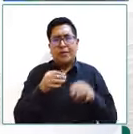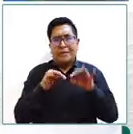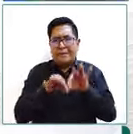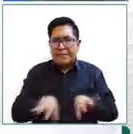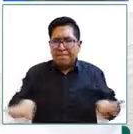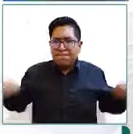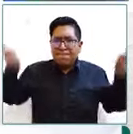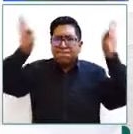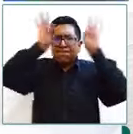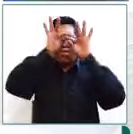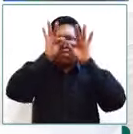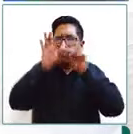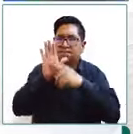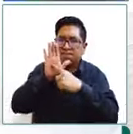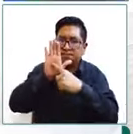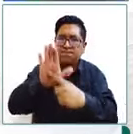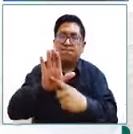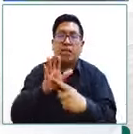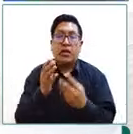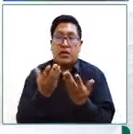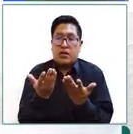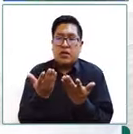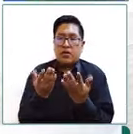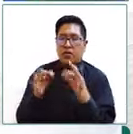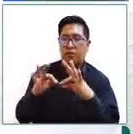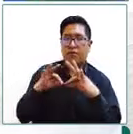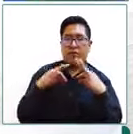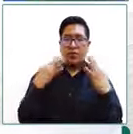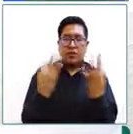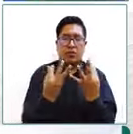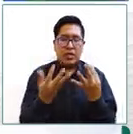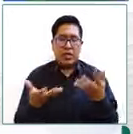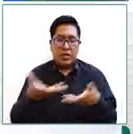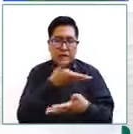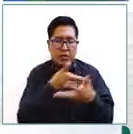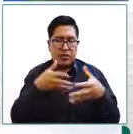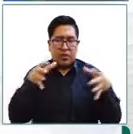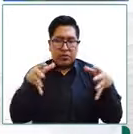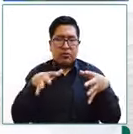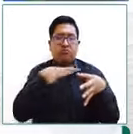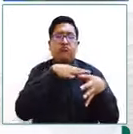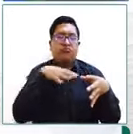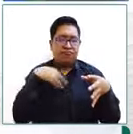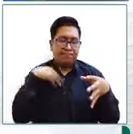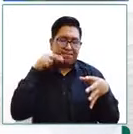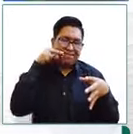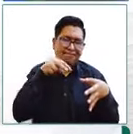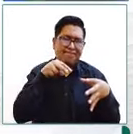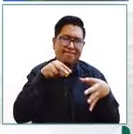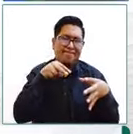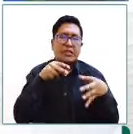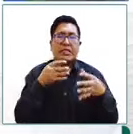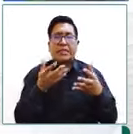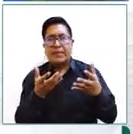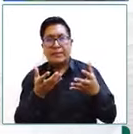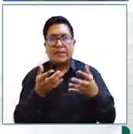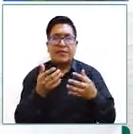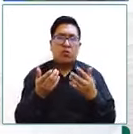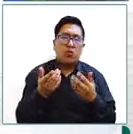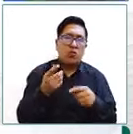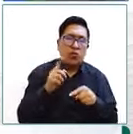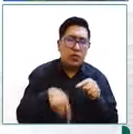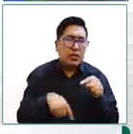esta etapa es que muchas veces la propia familia se ve limitada a poder continuar con este trabajo de